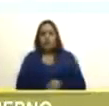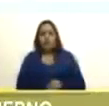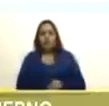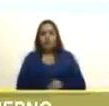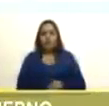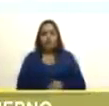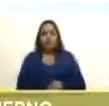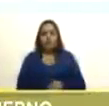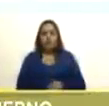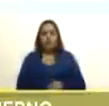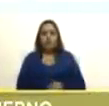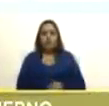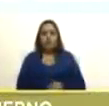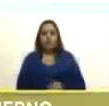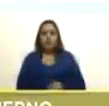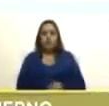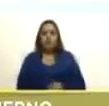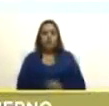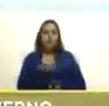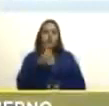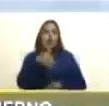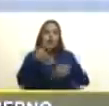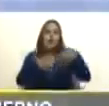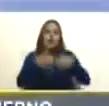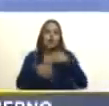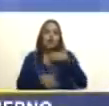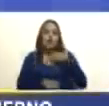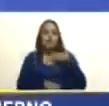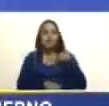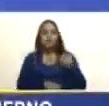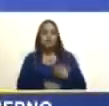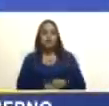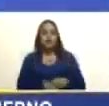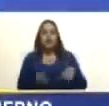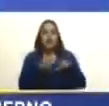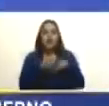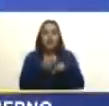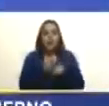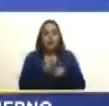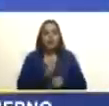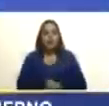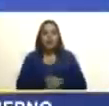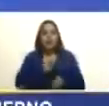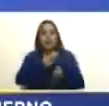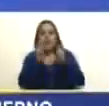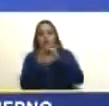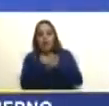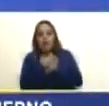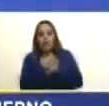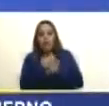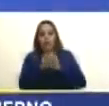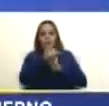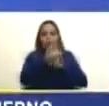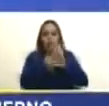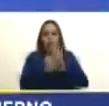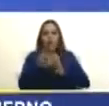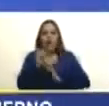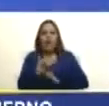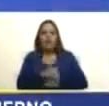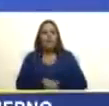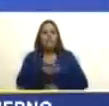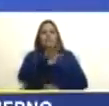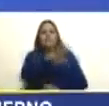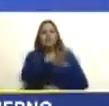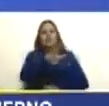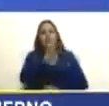hubo referéndums como el de la reforma que quedó 50